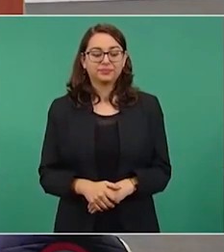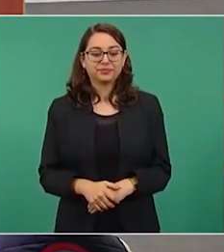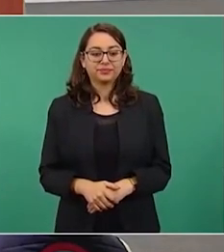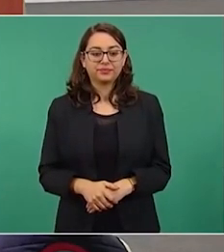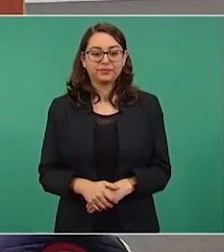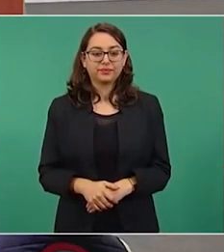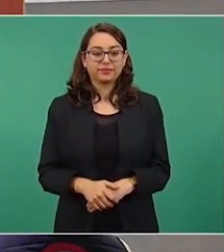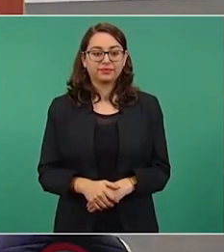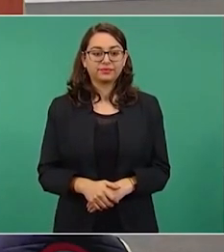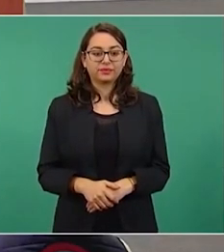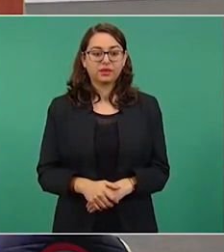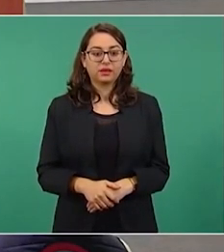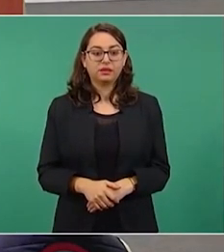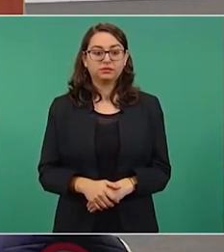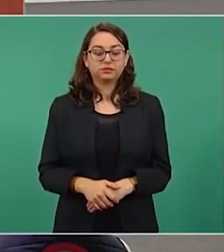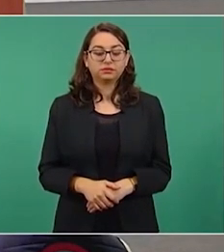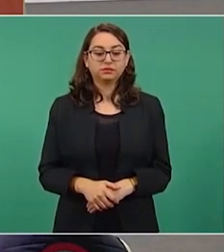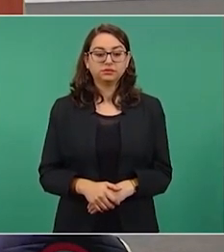Ahorcan a Tula